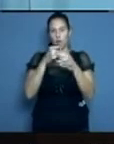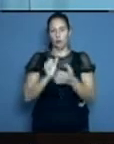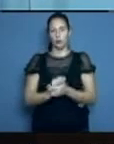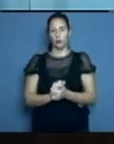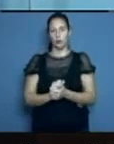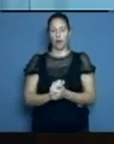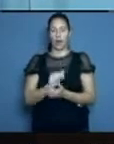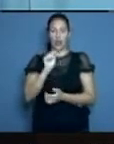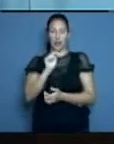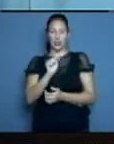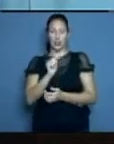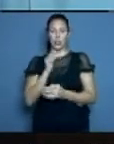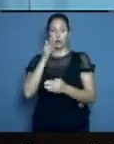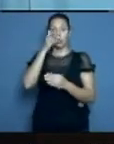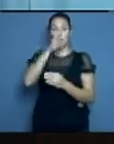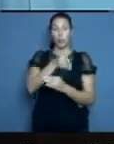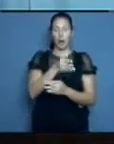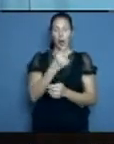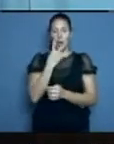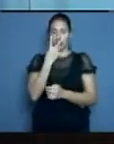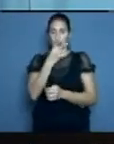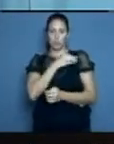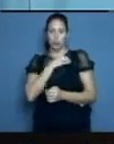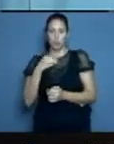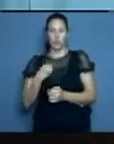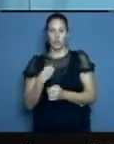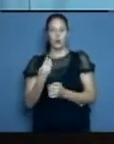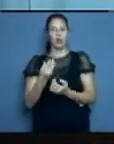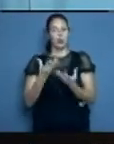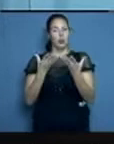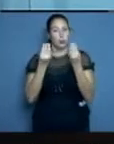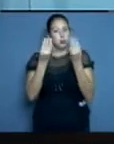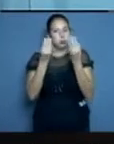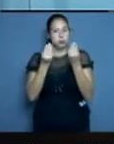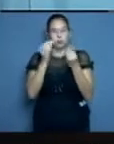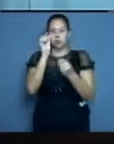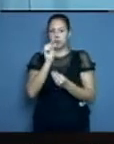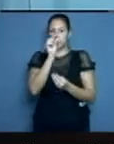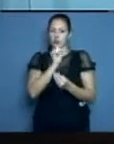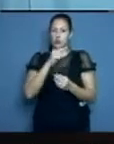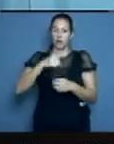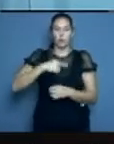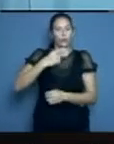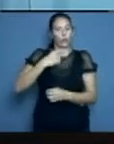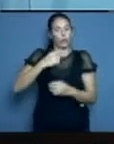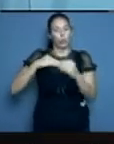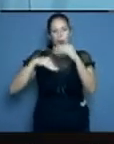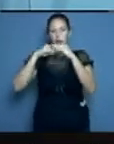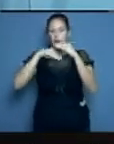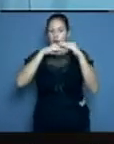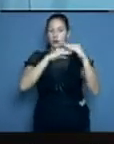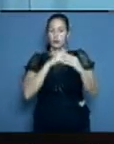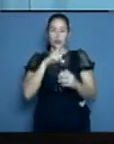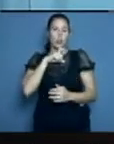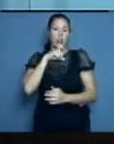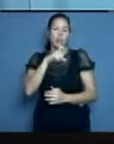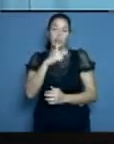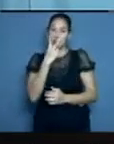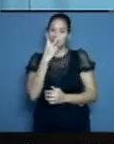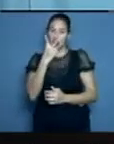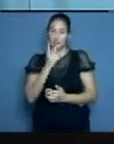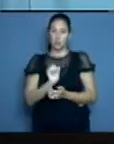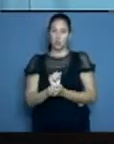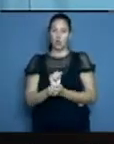consultas de respiratoria son insuficientes para la gran cantidad de personas que llegan diariamente allí. Se hace necesario buscar una